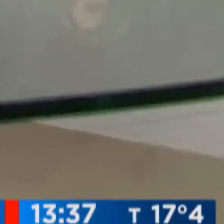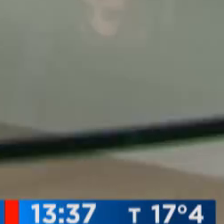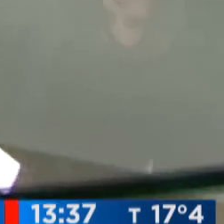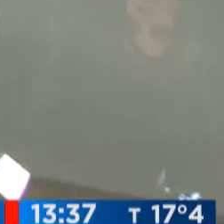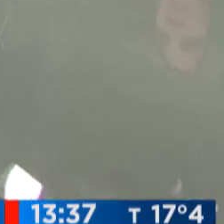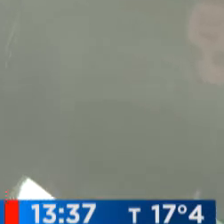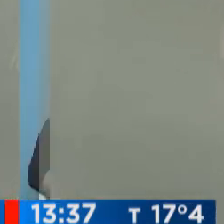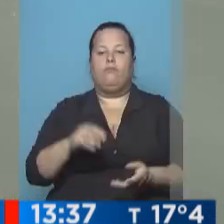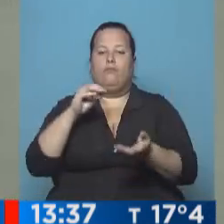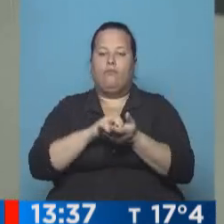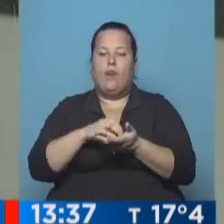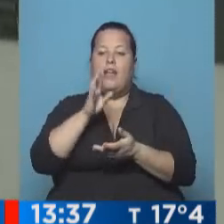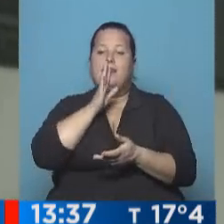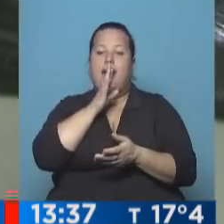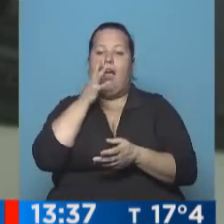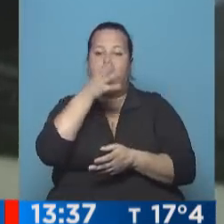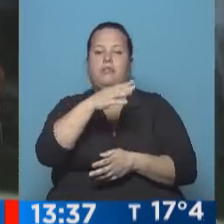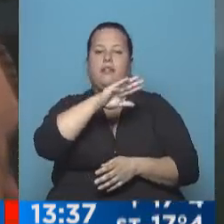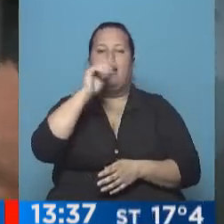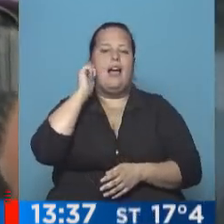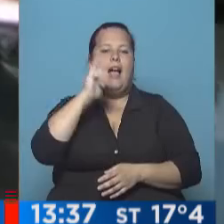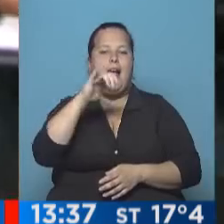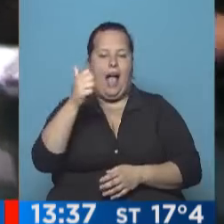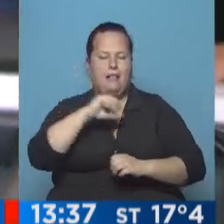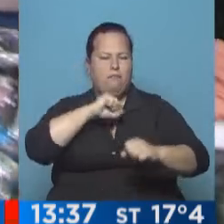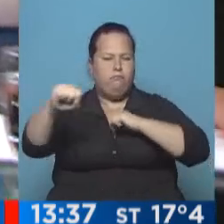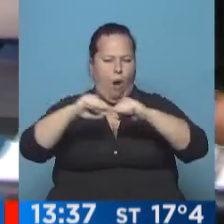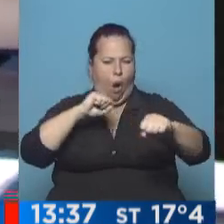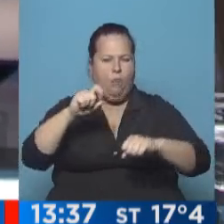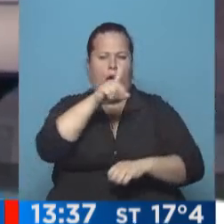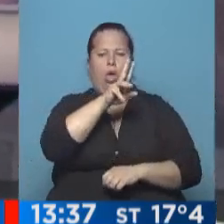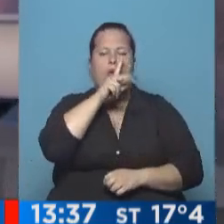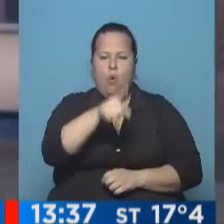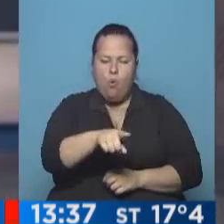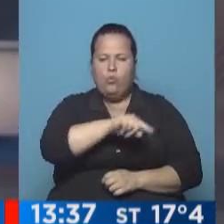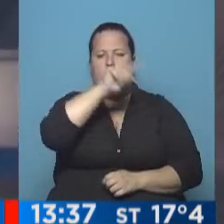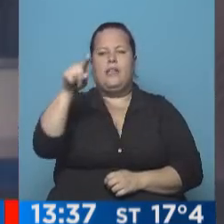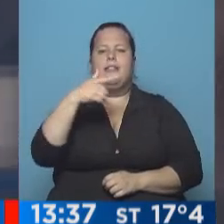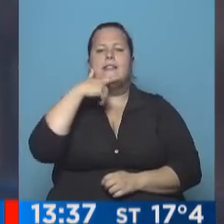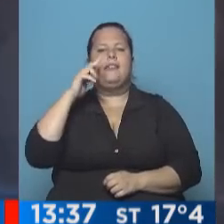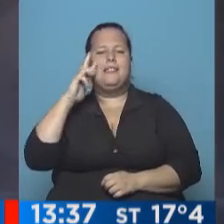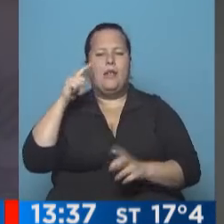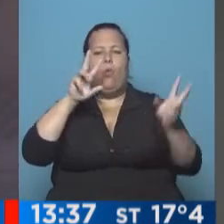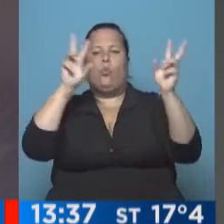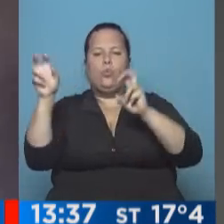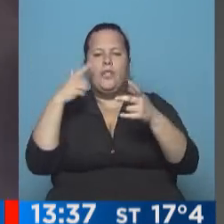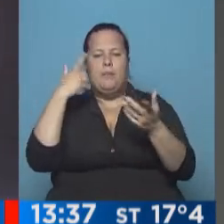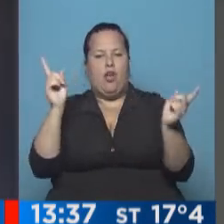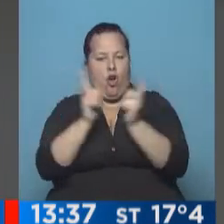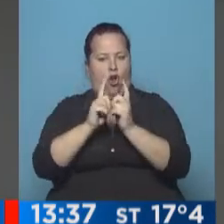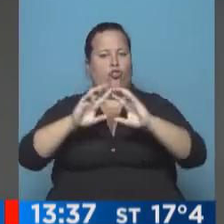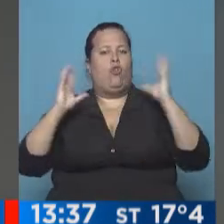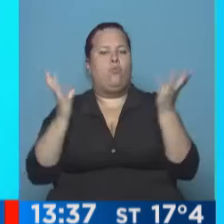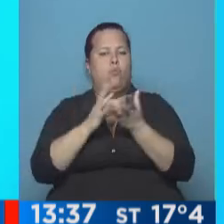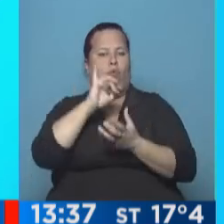Nuevo ataque de Israel en la franja de Gaza y los bombardeos rusos en Siria. Algunos de los temas de la siguiente síntesis